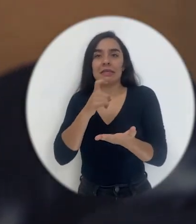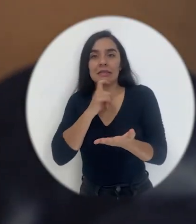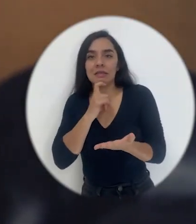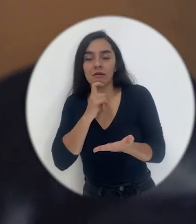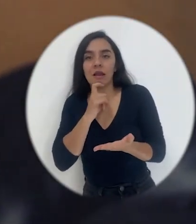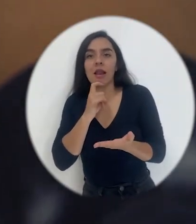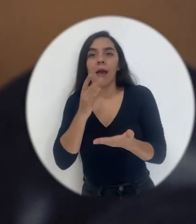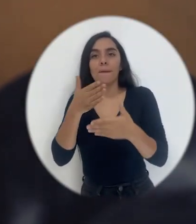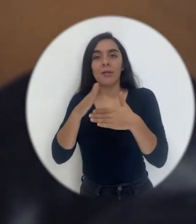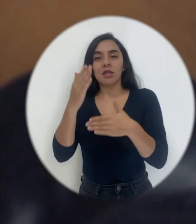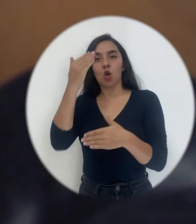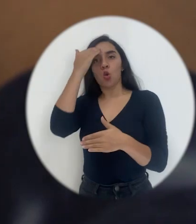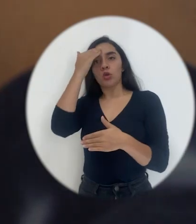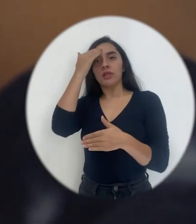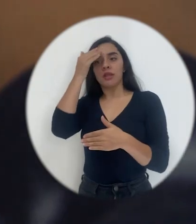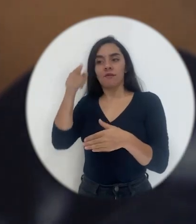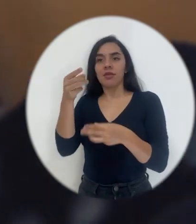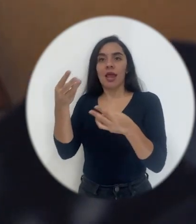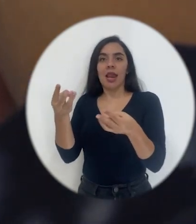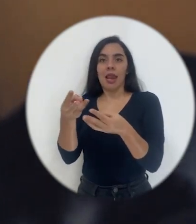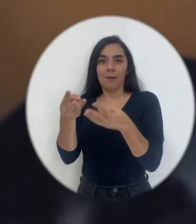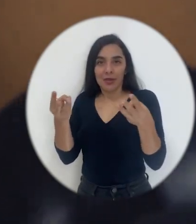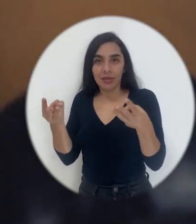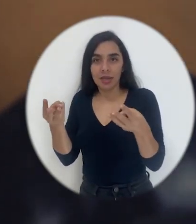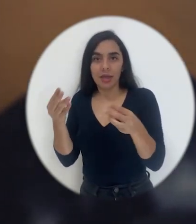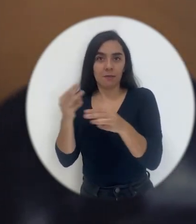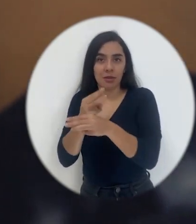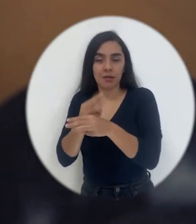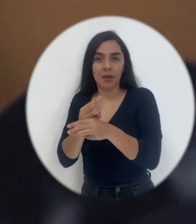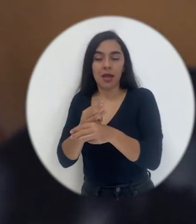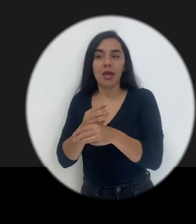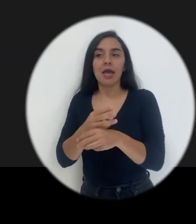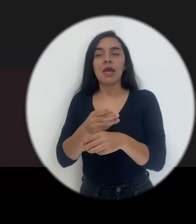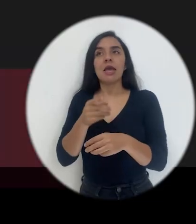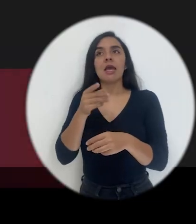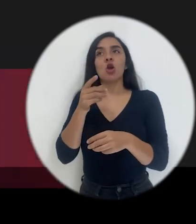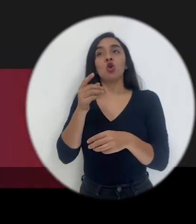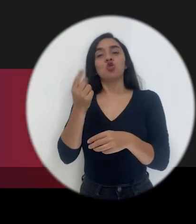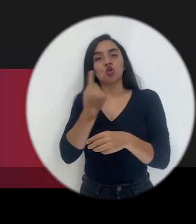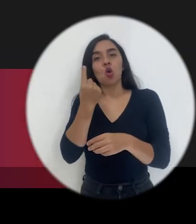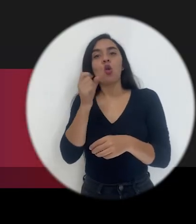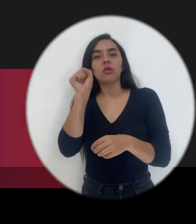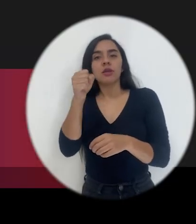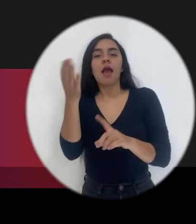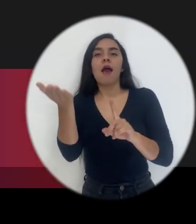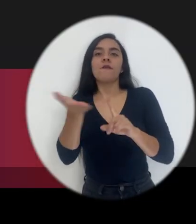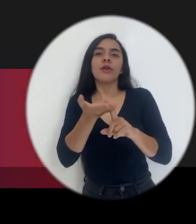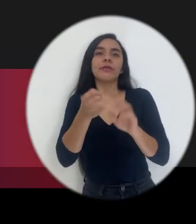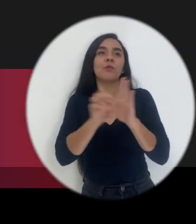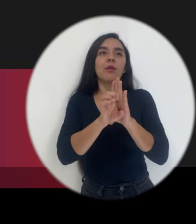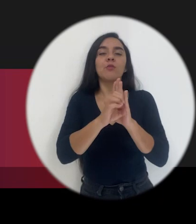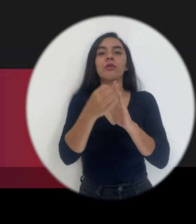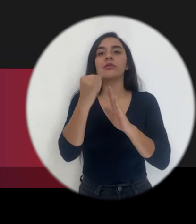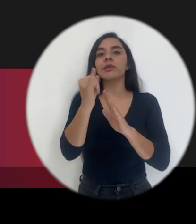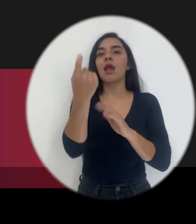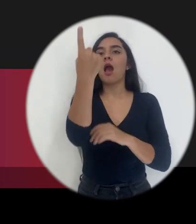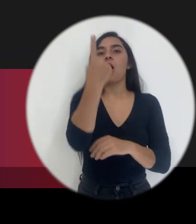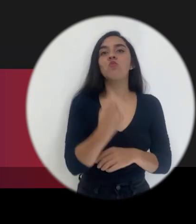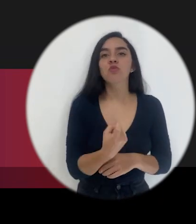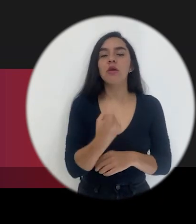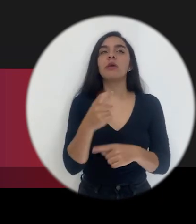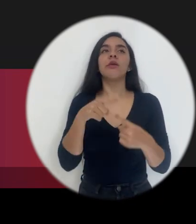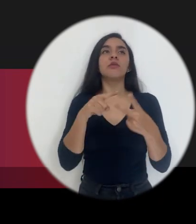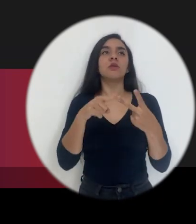dificultad en la parte cognitiva, digamos, en la materia. Lo que sí afecta, tal vez, es la parte, digamos, de ausentismo,